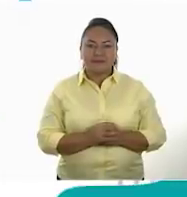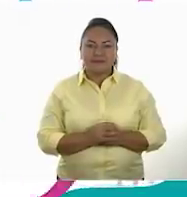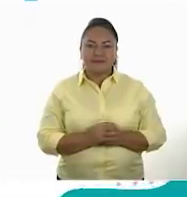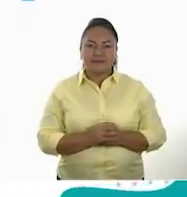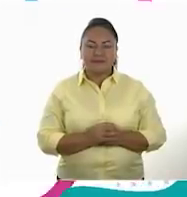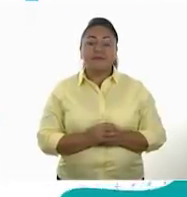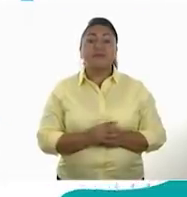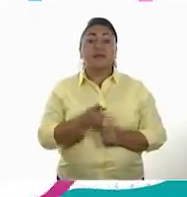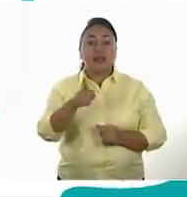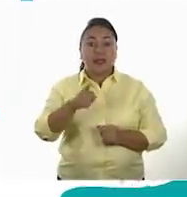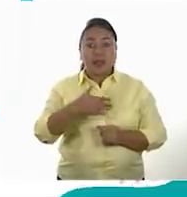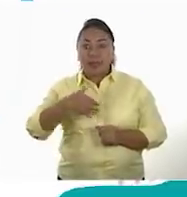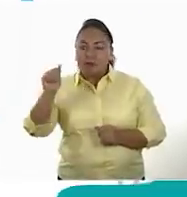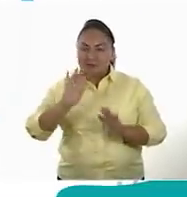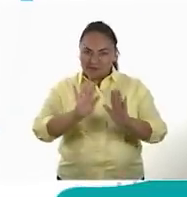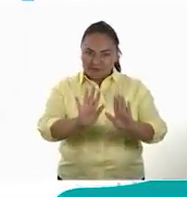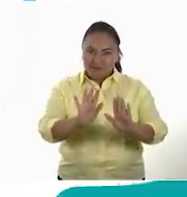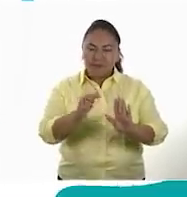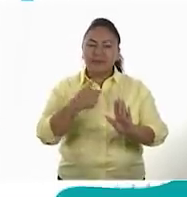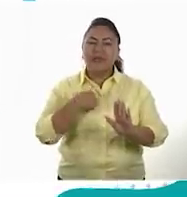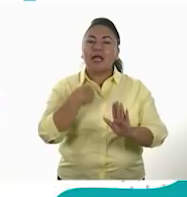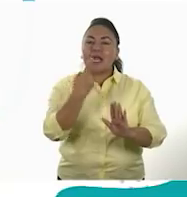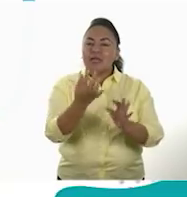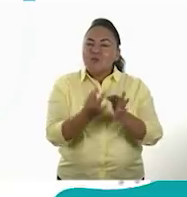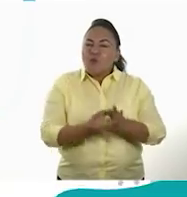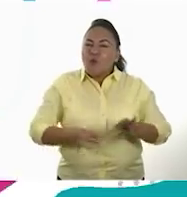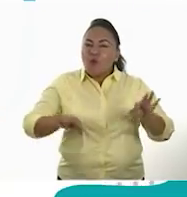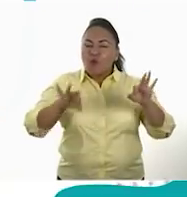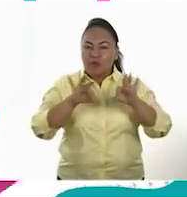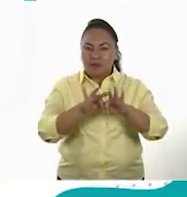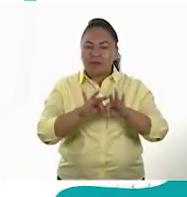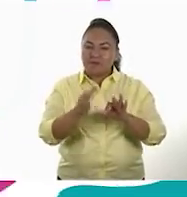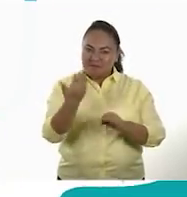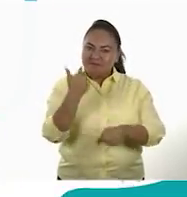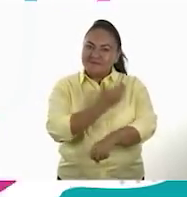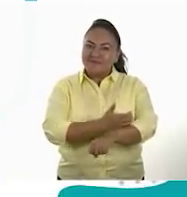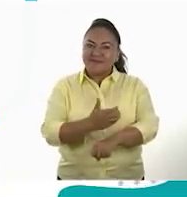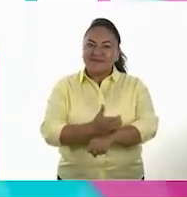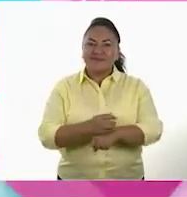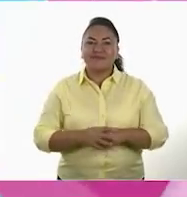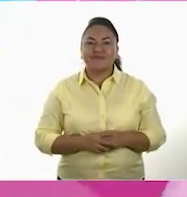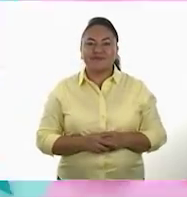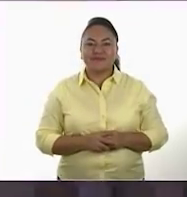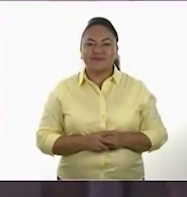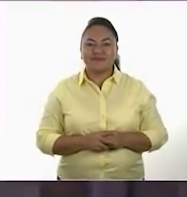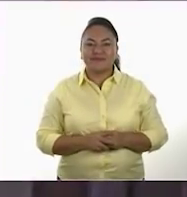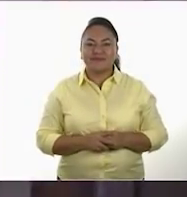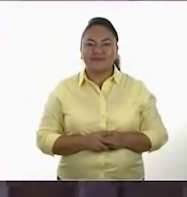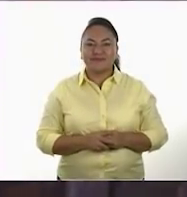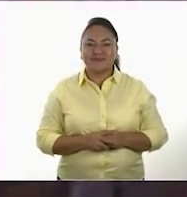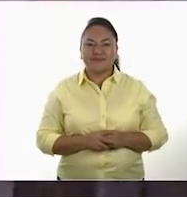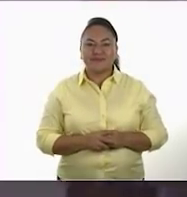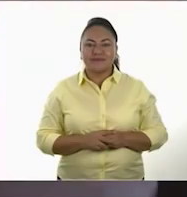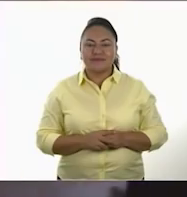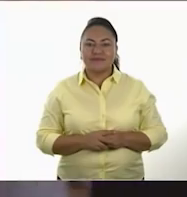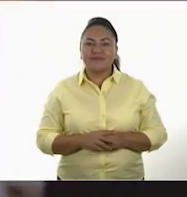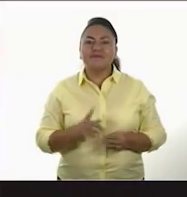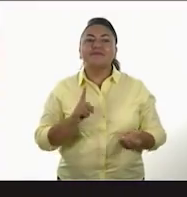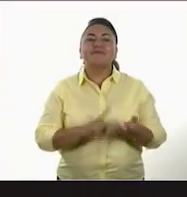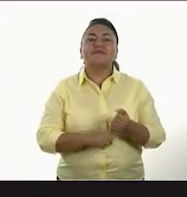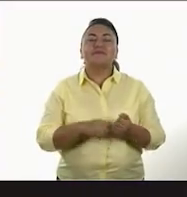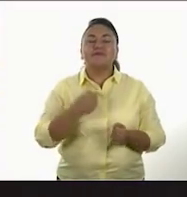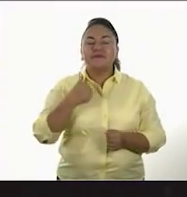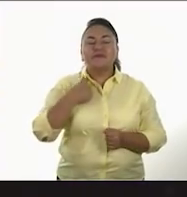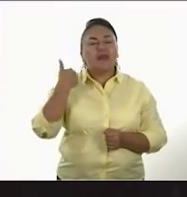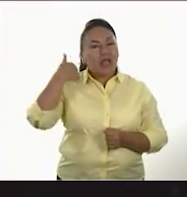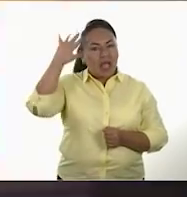No se muevan de su lugar. Tenemos algo muy importante para ustedes. Acompáñenos. Les presento Itzel. Así